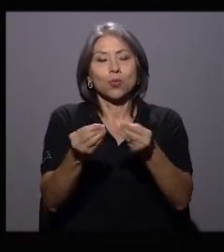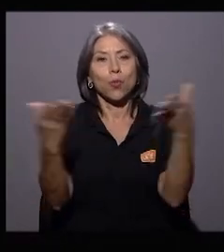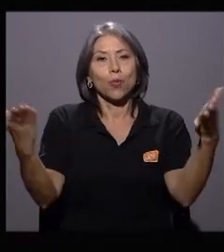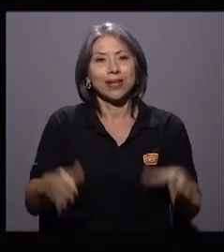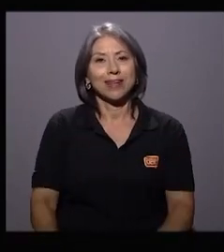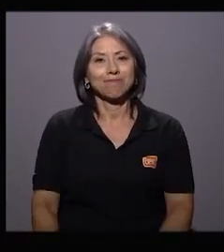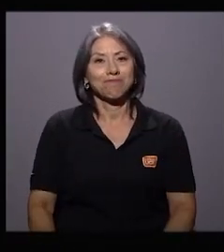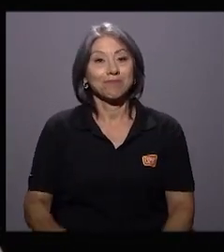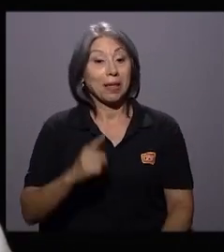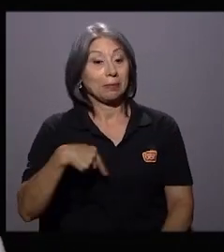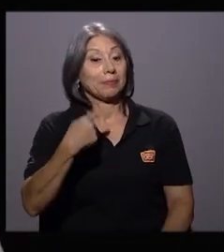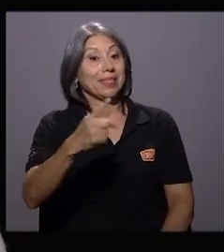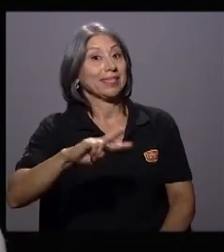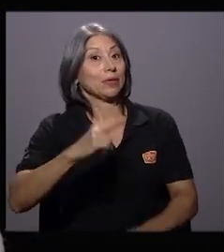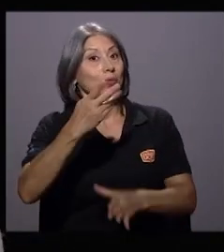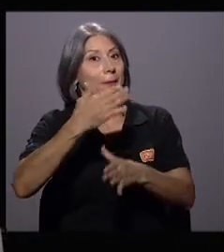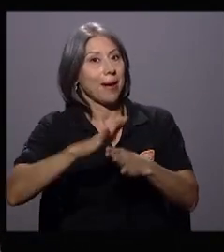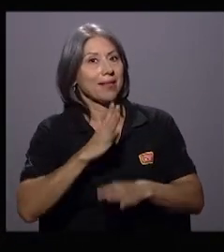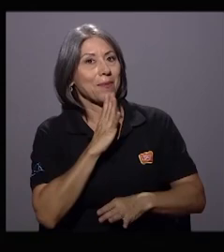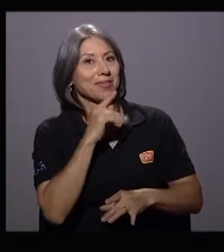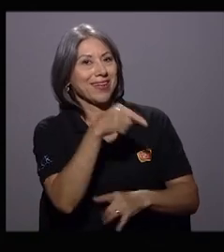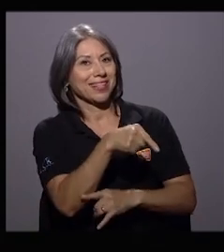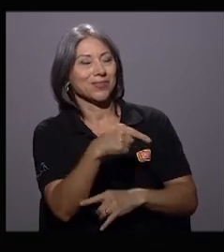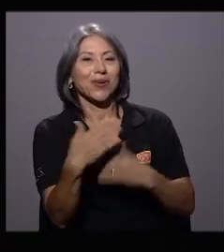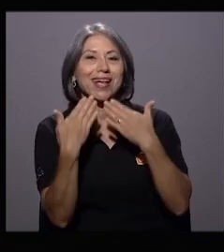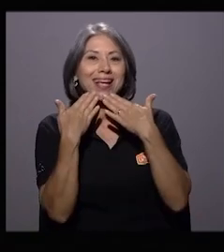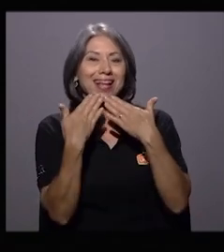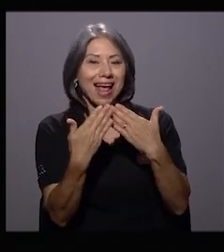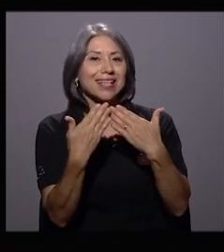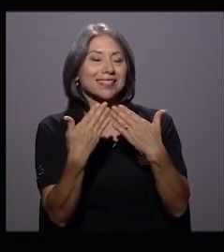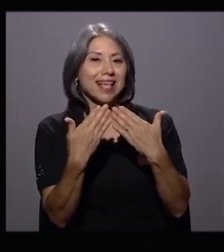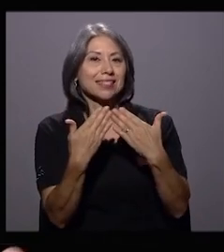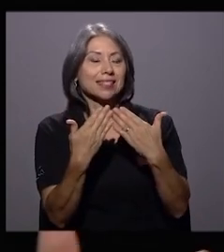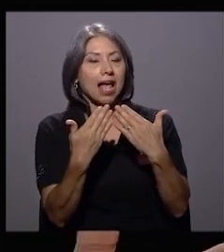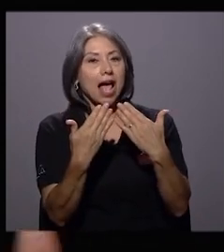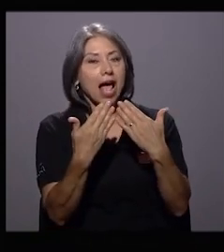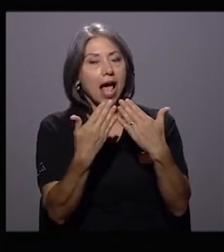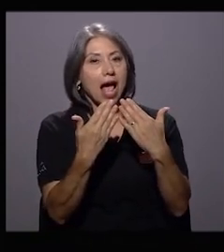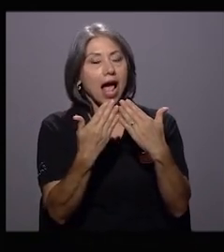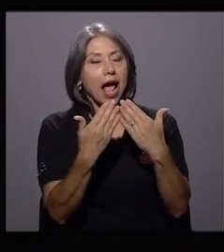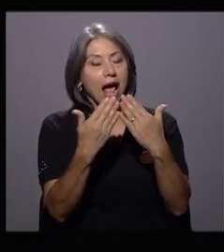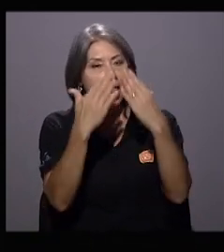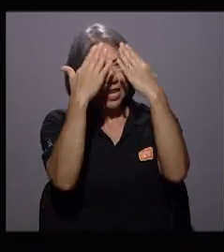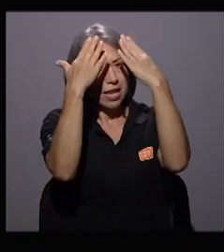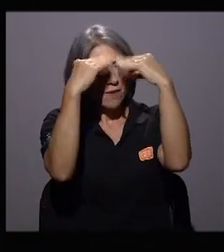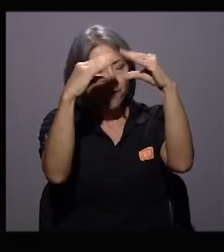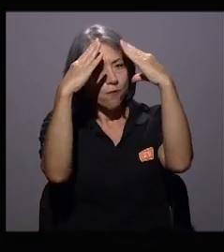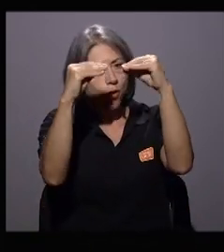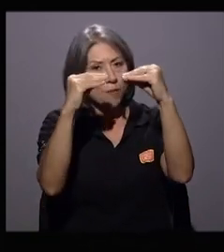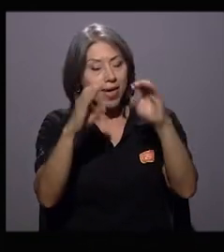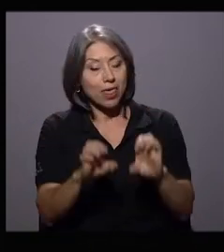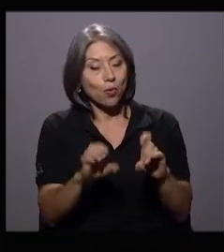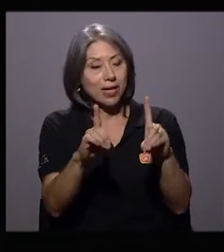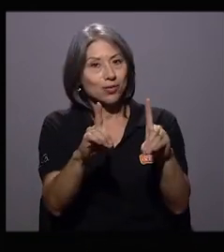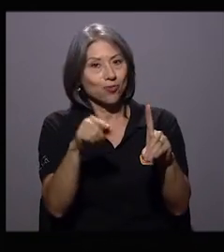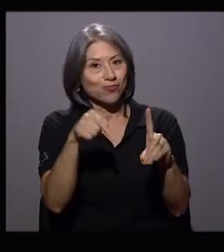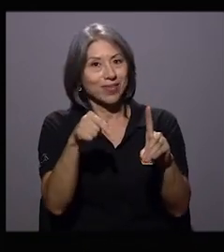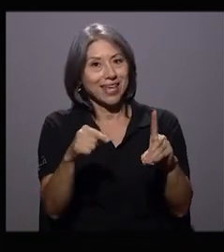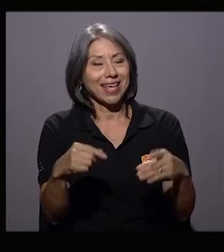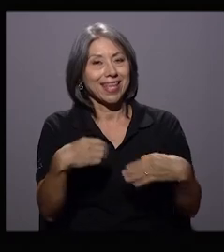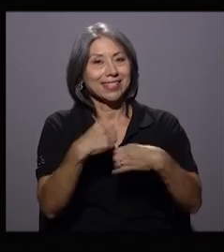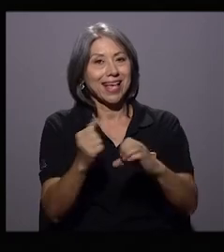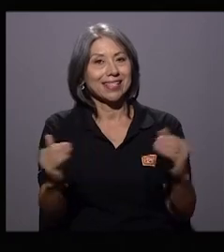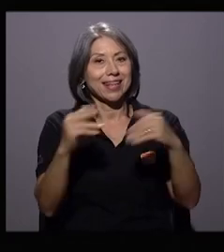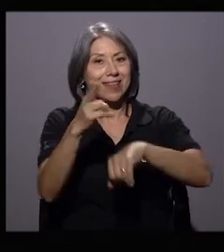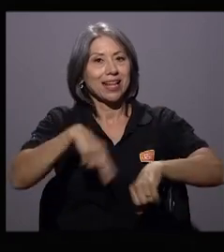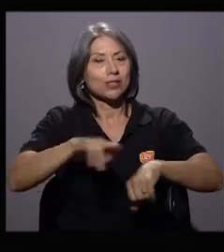segundo bloque casualmente en esa línea gracias al informe que hace, el informe de educación que se hace a nivel nacional para poder un poco